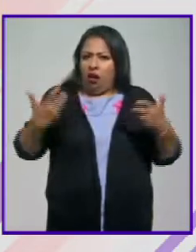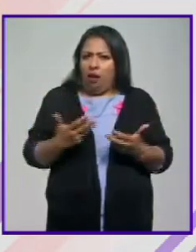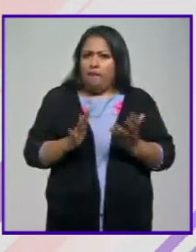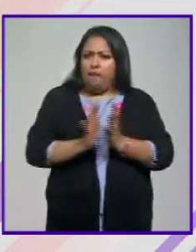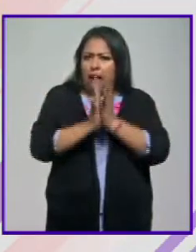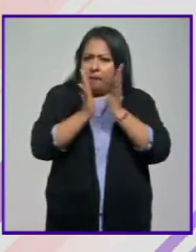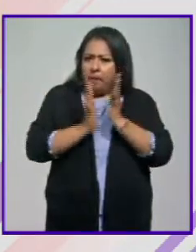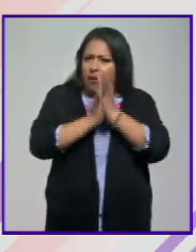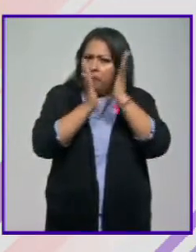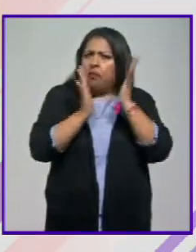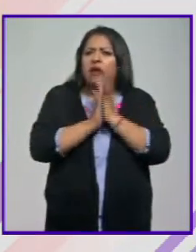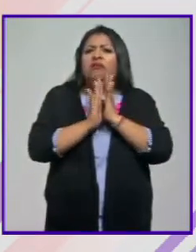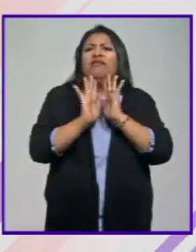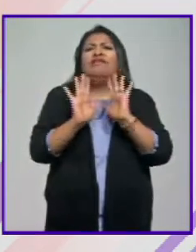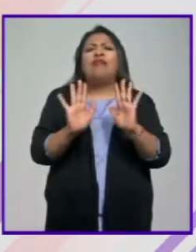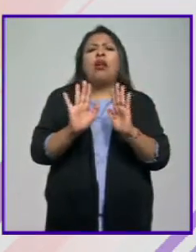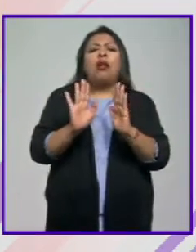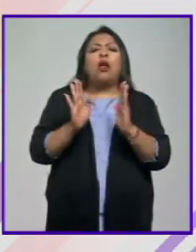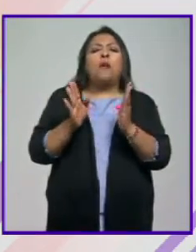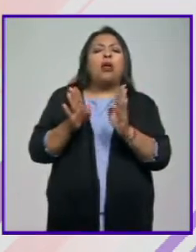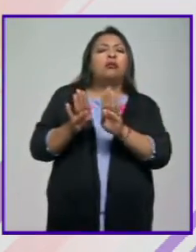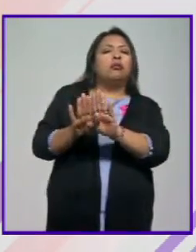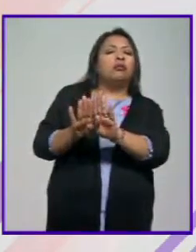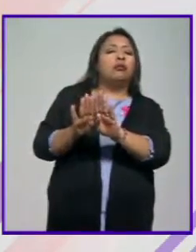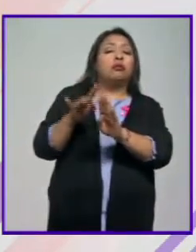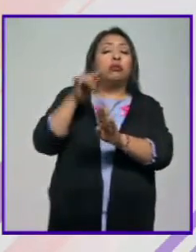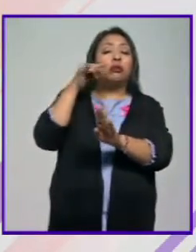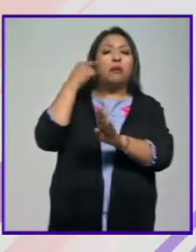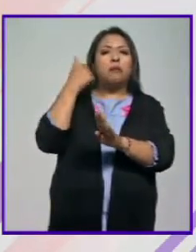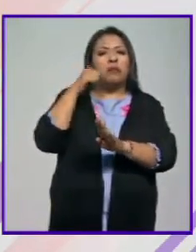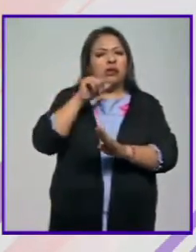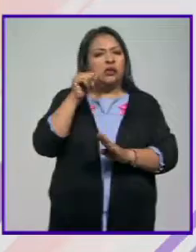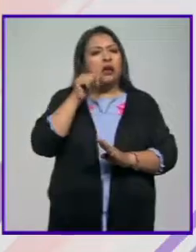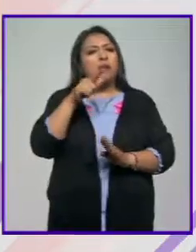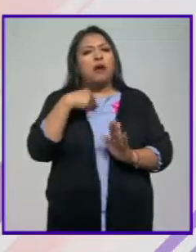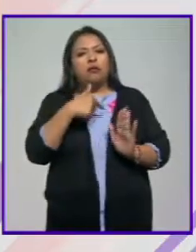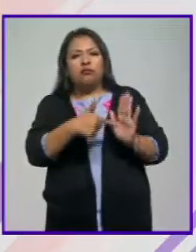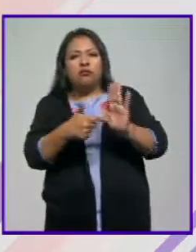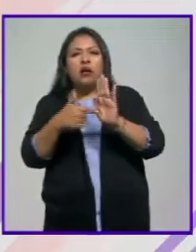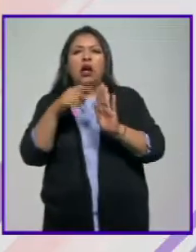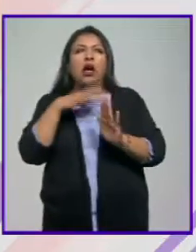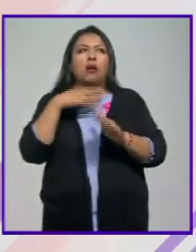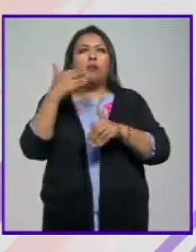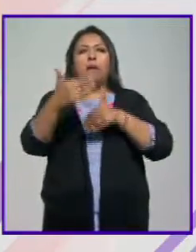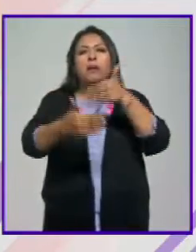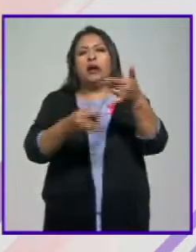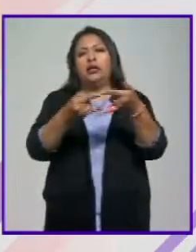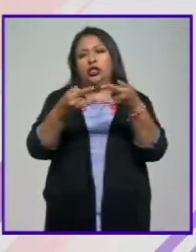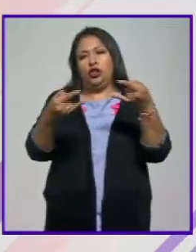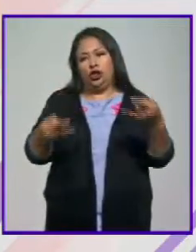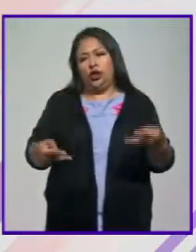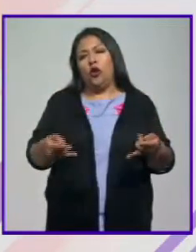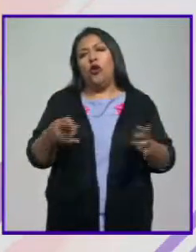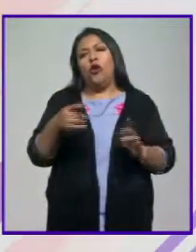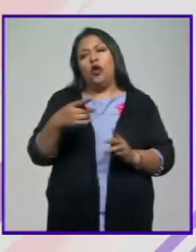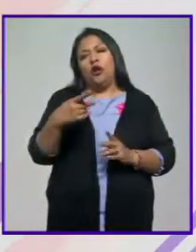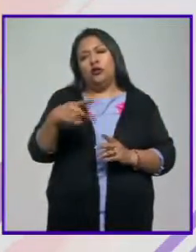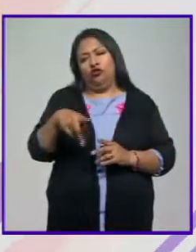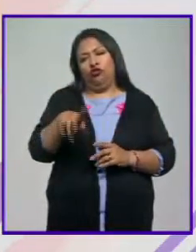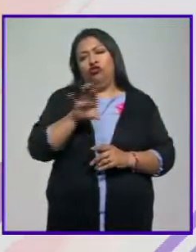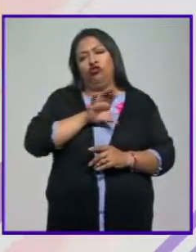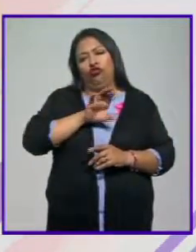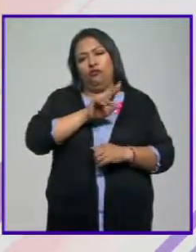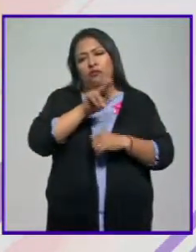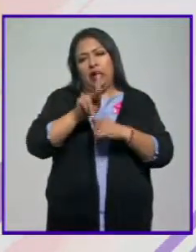han quedado un poco ocultas, pero siempre han estado presentes en todas las etapas de la historia de esta querida